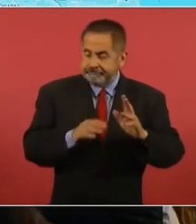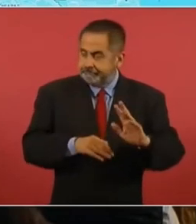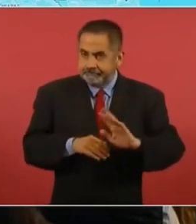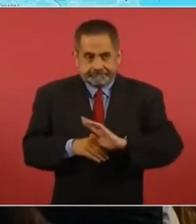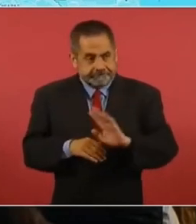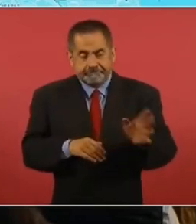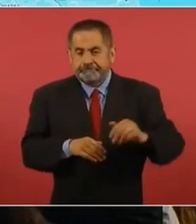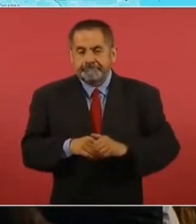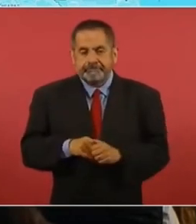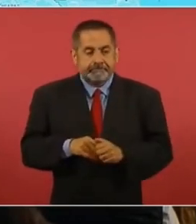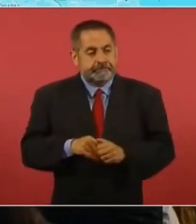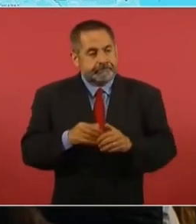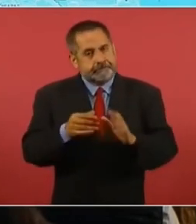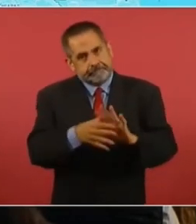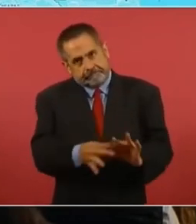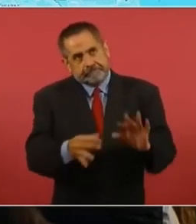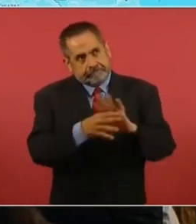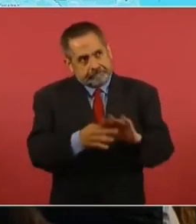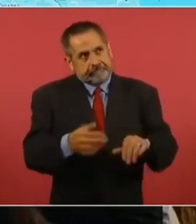que ya tenemos,